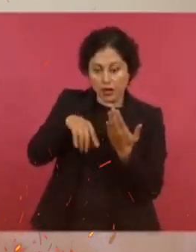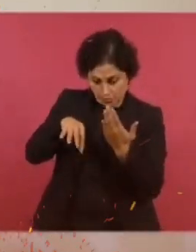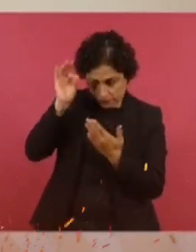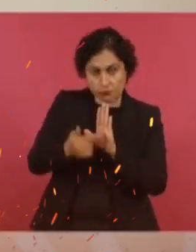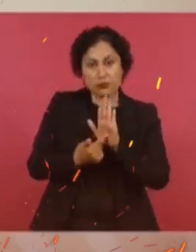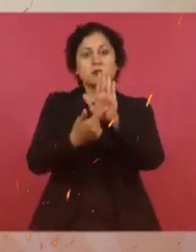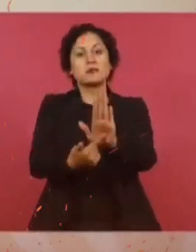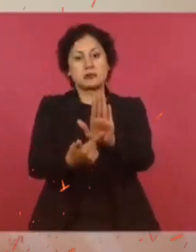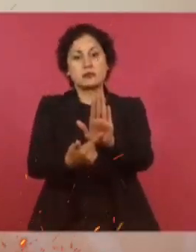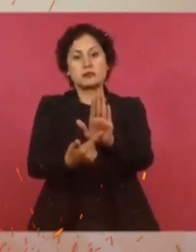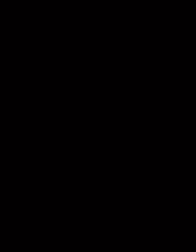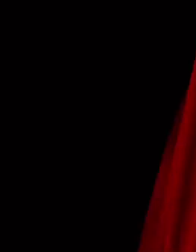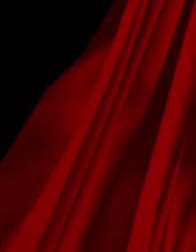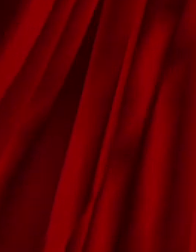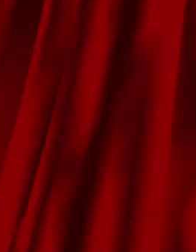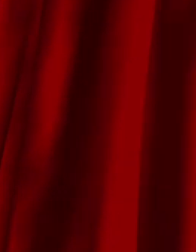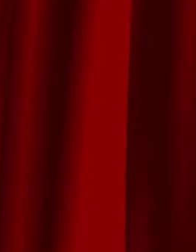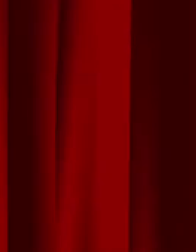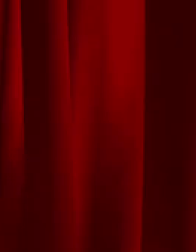el listado de lo que han hecho en contra del pueblo. ¡Gracias!